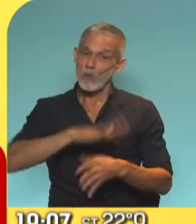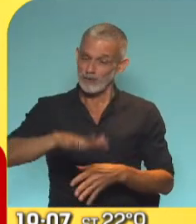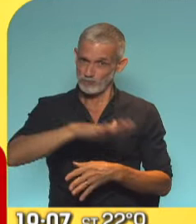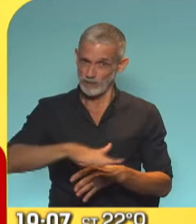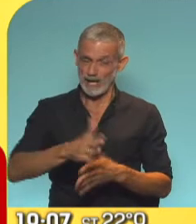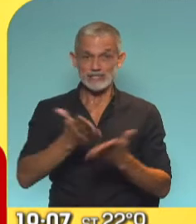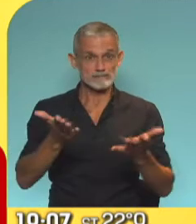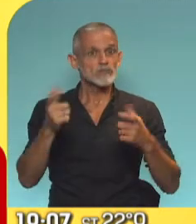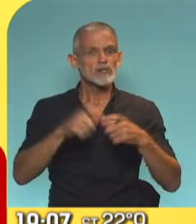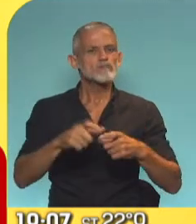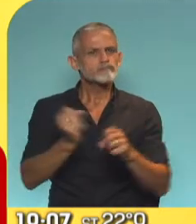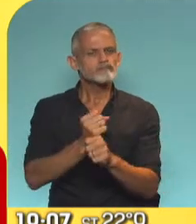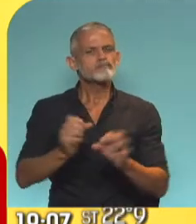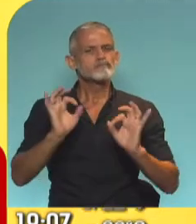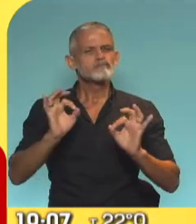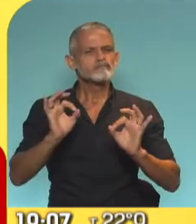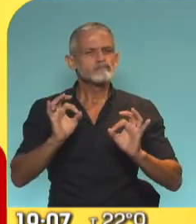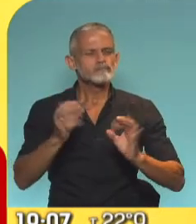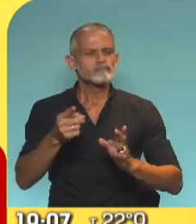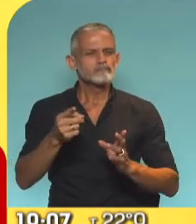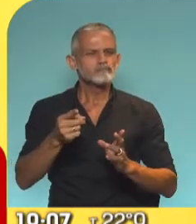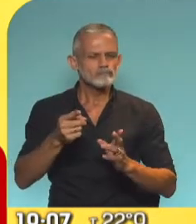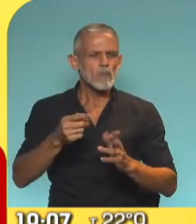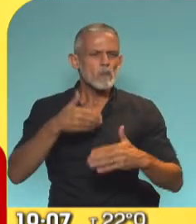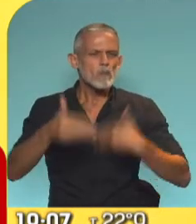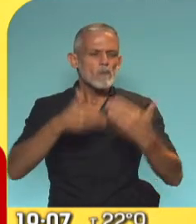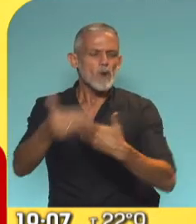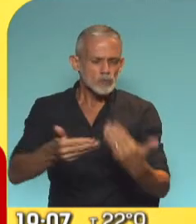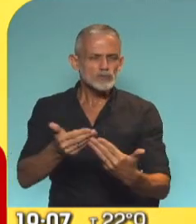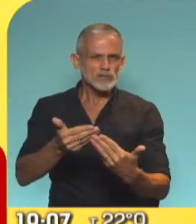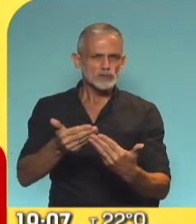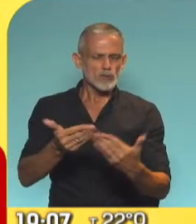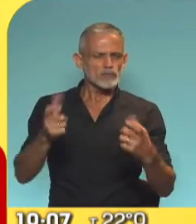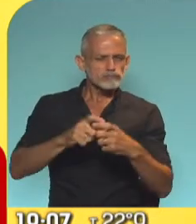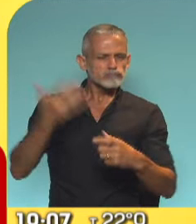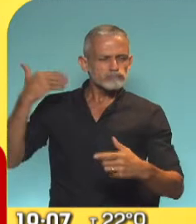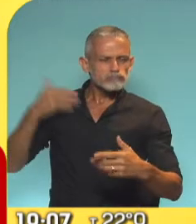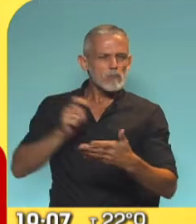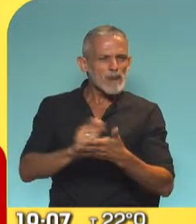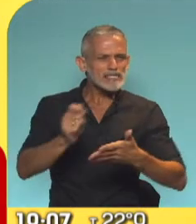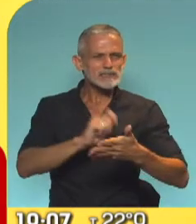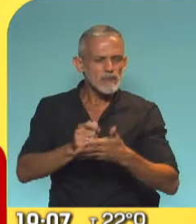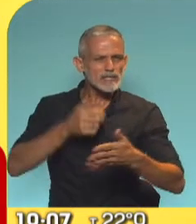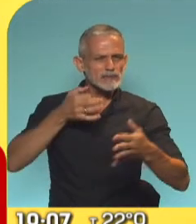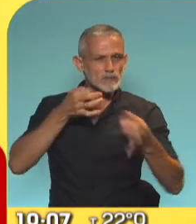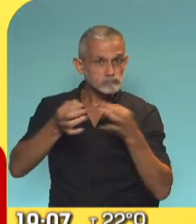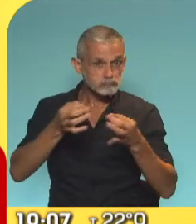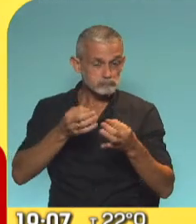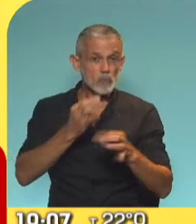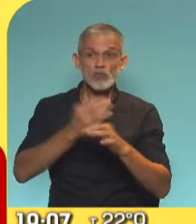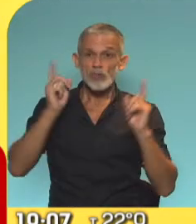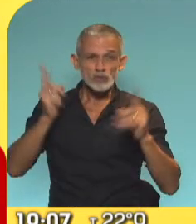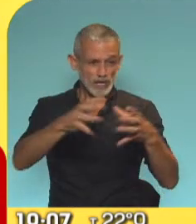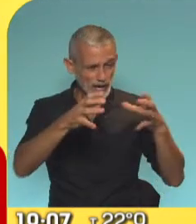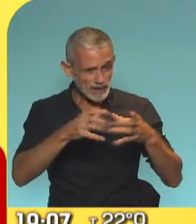parte de un proceso participativo amplio que venimos llevando adelante hace meses, en el que hemos dialogado con docentes,